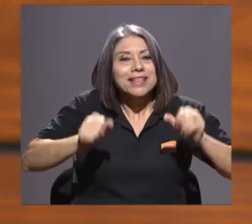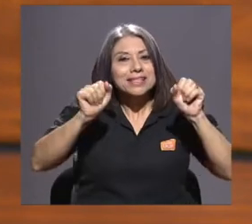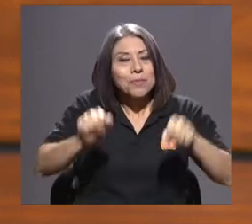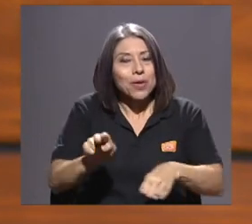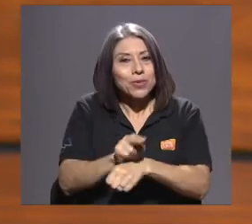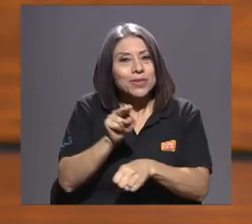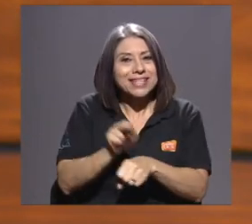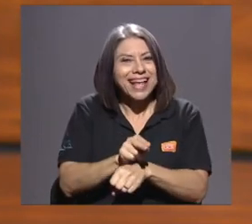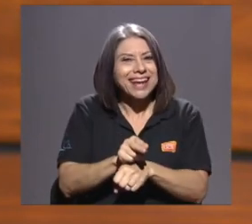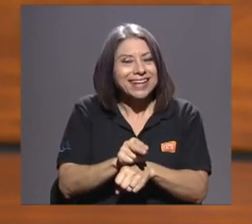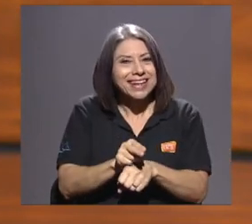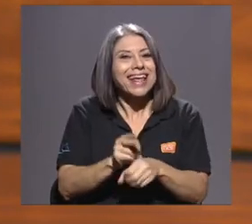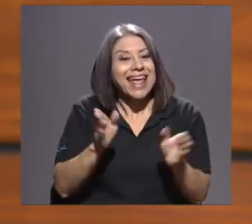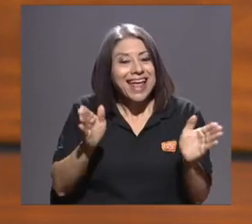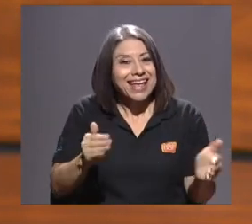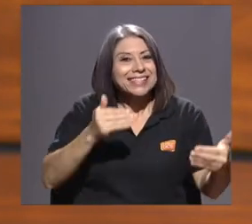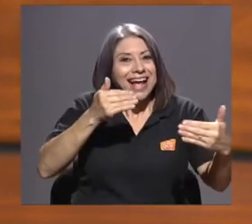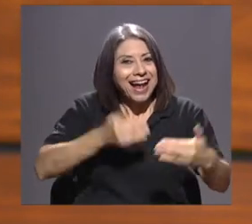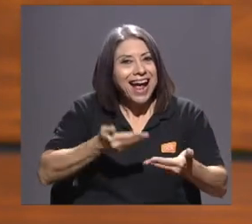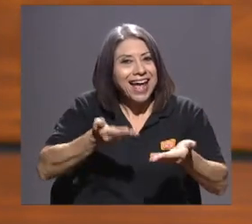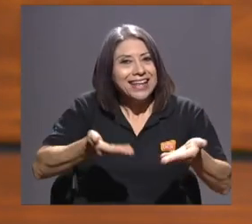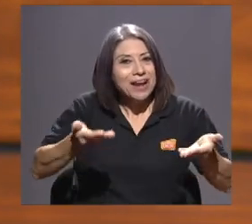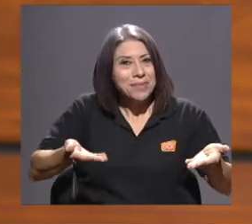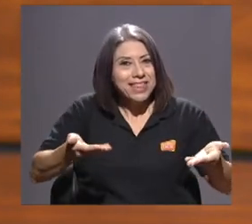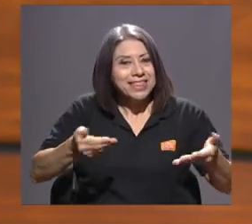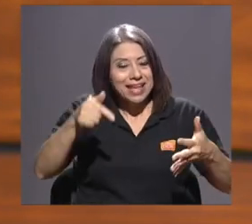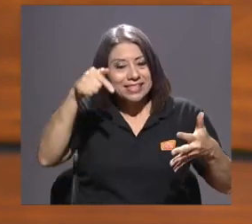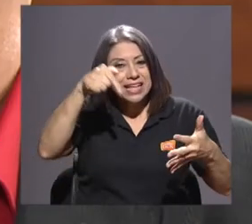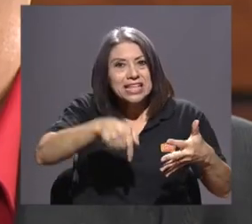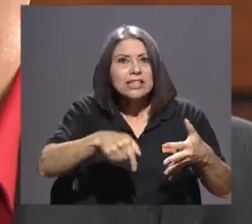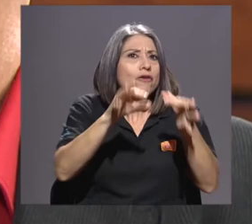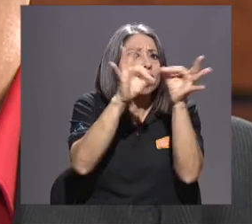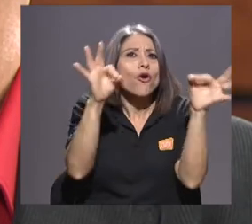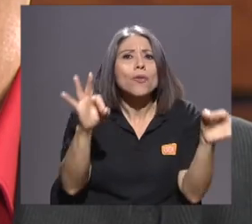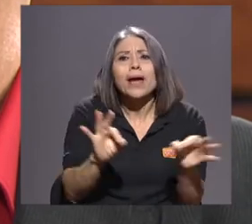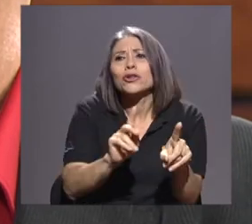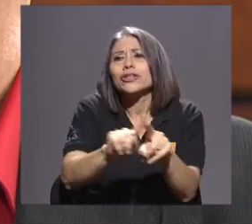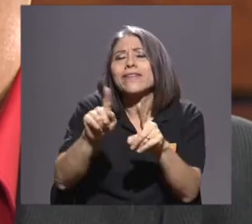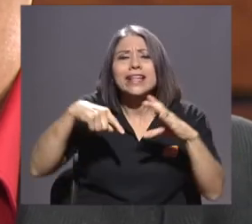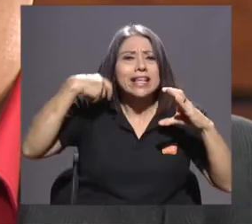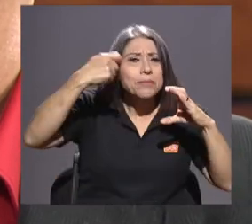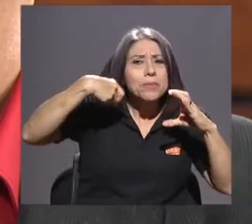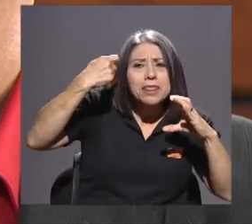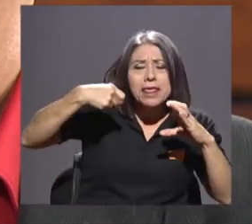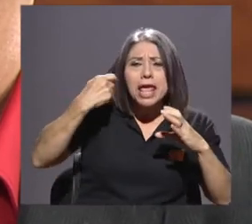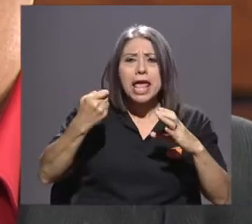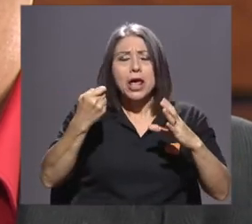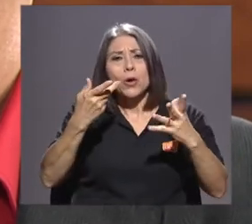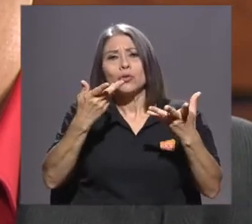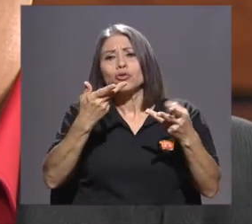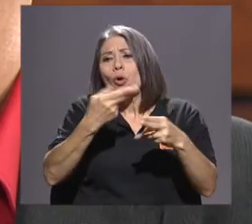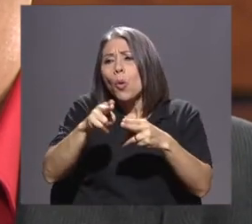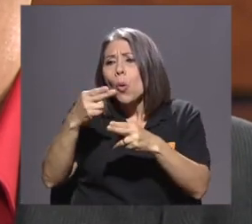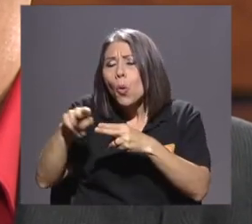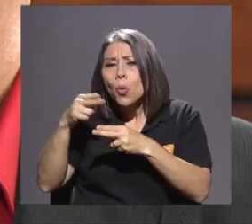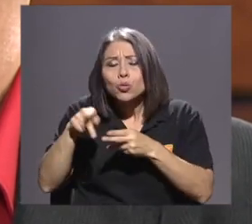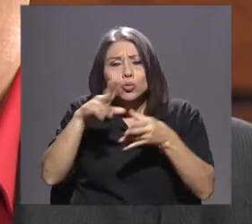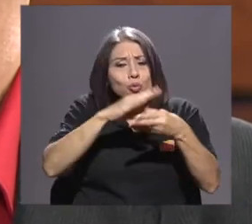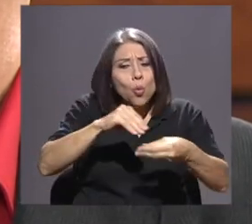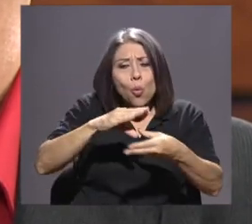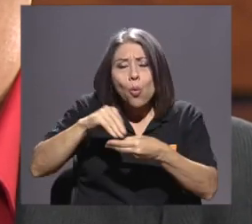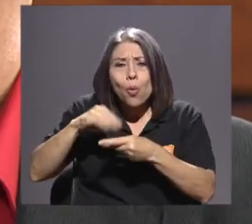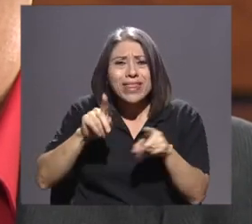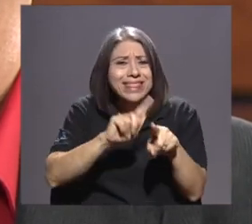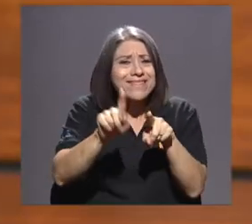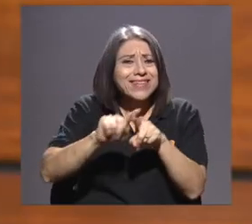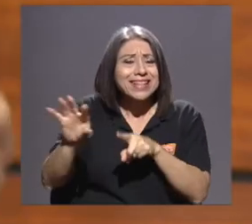Es una caja de herramientas que además es multiformato, en videos, en infografías. Y cómo además podemos hacer